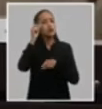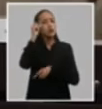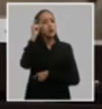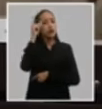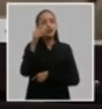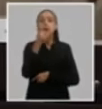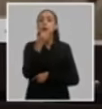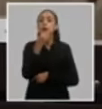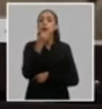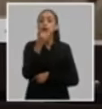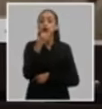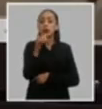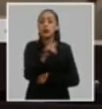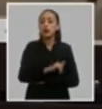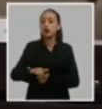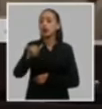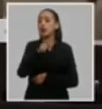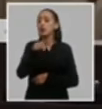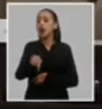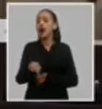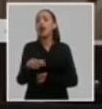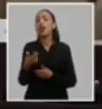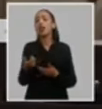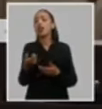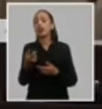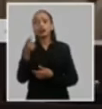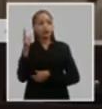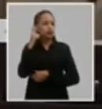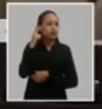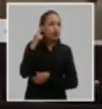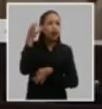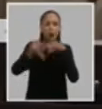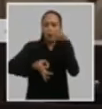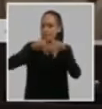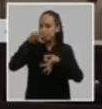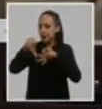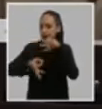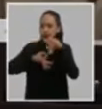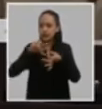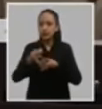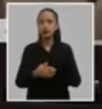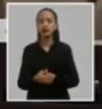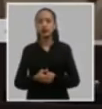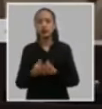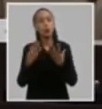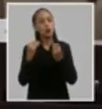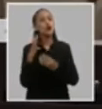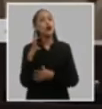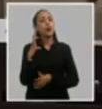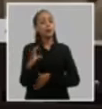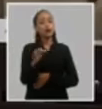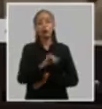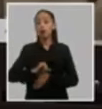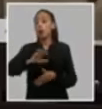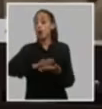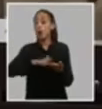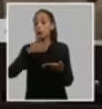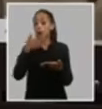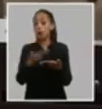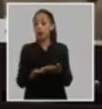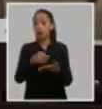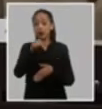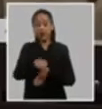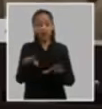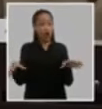pudimos estar también aportando escuchando explicaciones y hubo mucho respeto también a las propuestas que desde